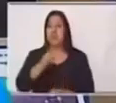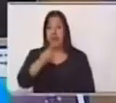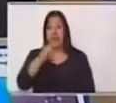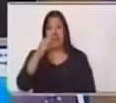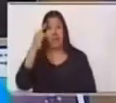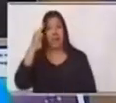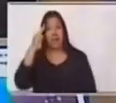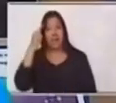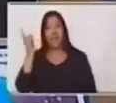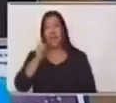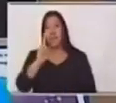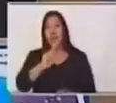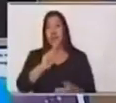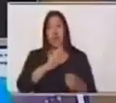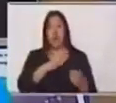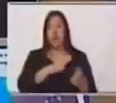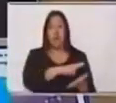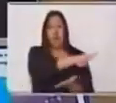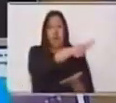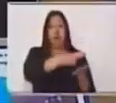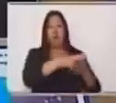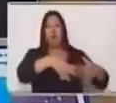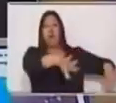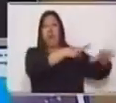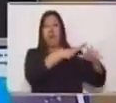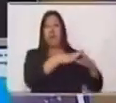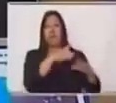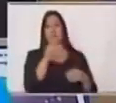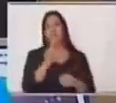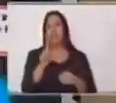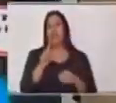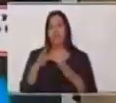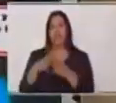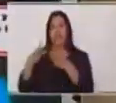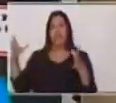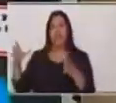de una región, por lo tanto, pertenece a la literatura nacional.